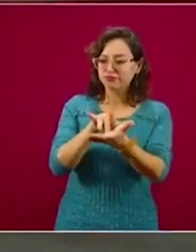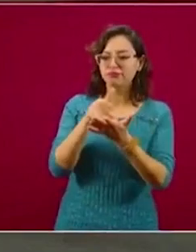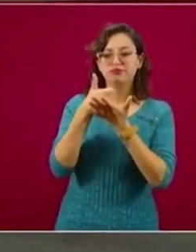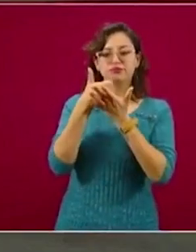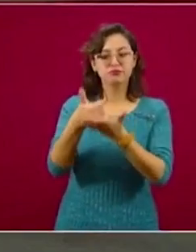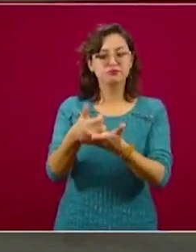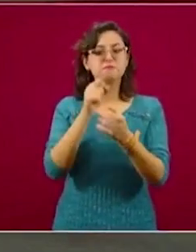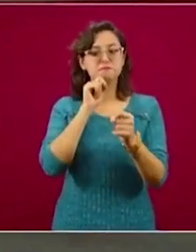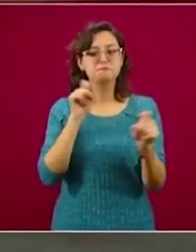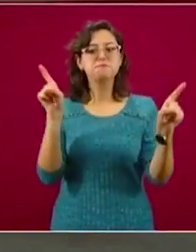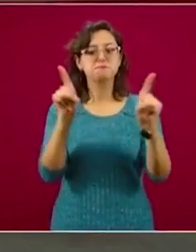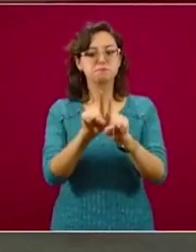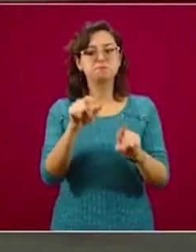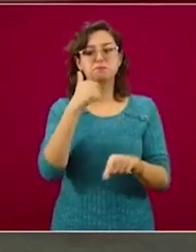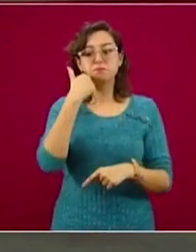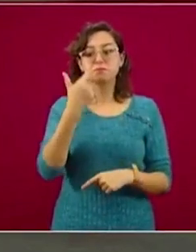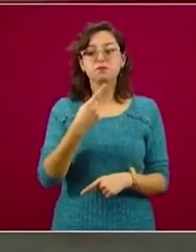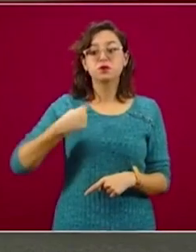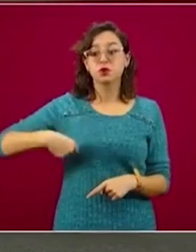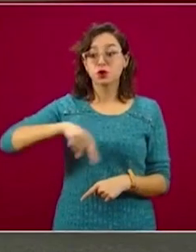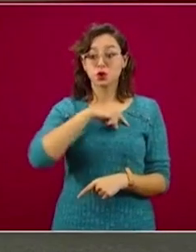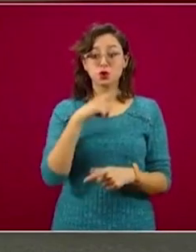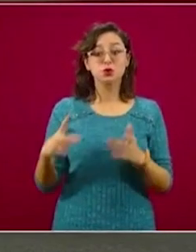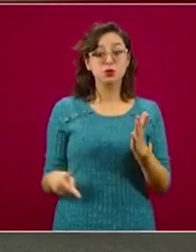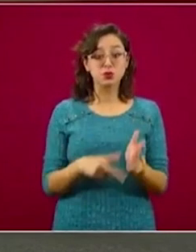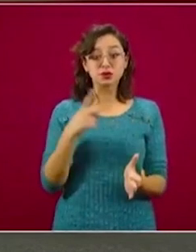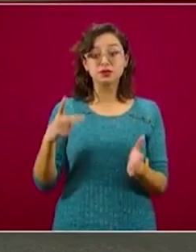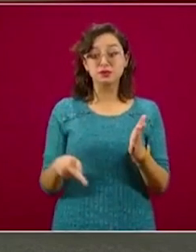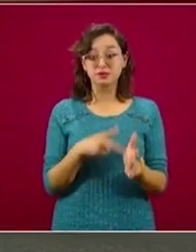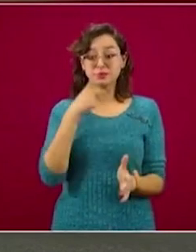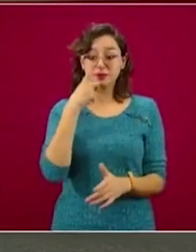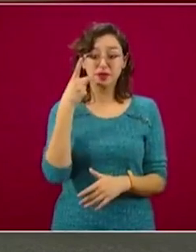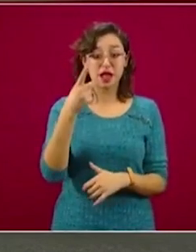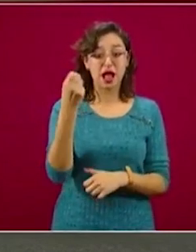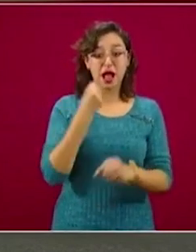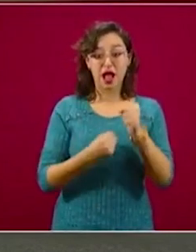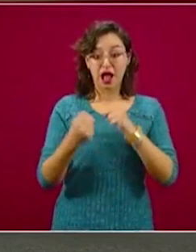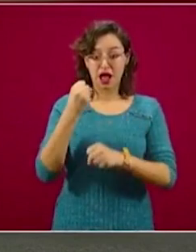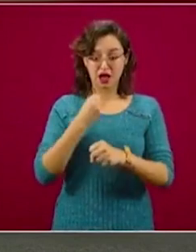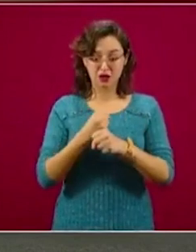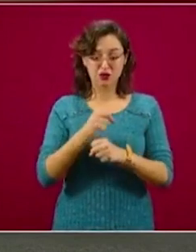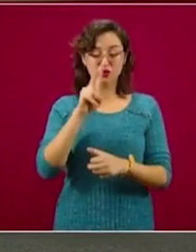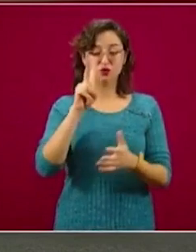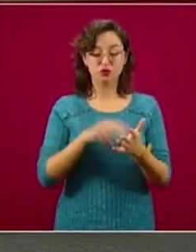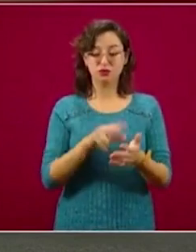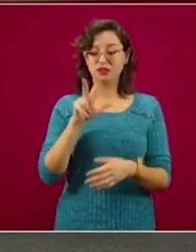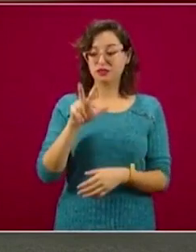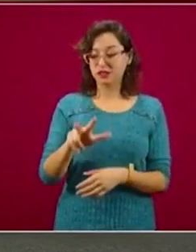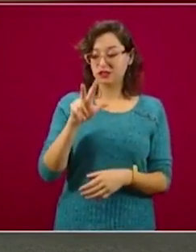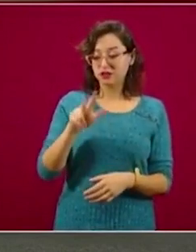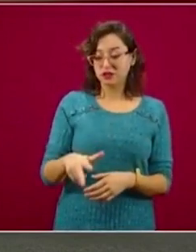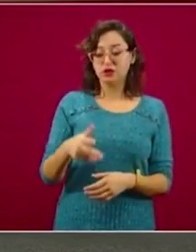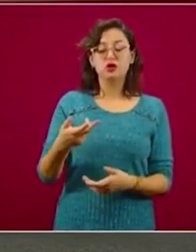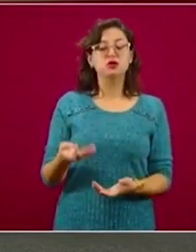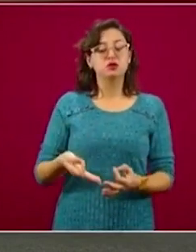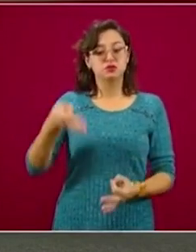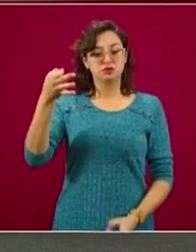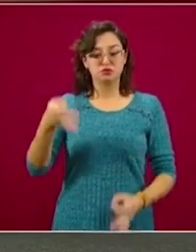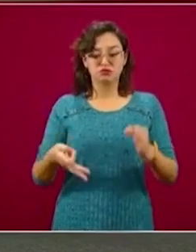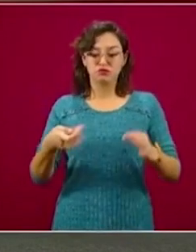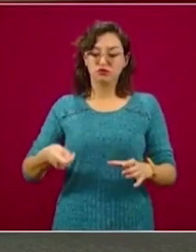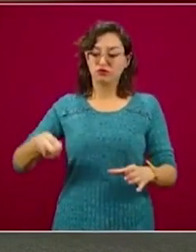Como lo hemos mencionado en otras ocasiones, en diciembre del 2018 hubo una sentencia de la Corte que declaró